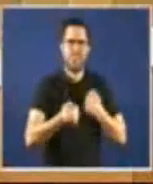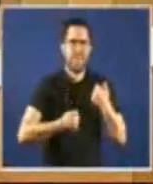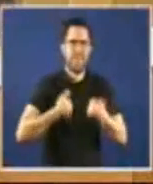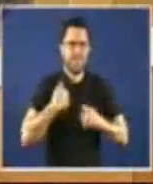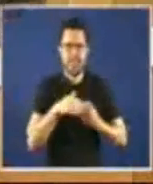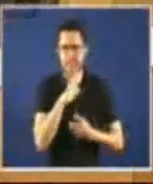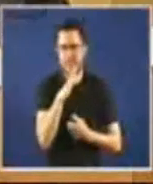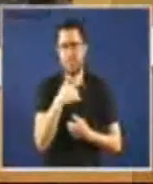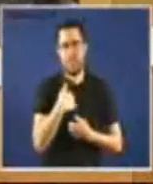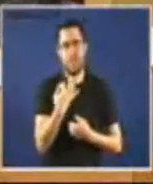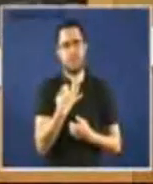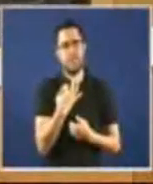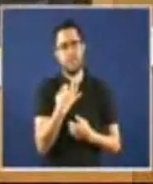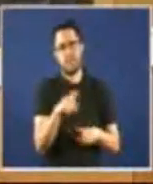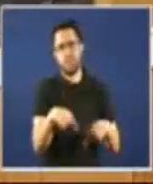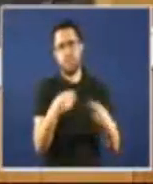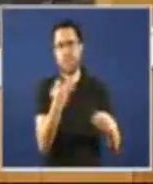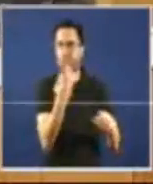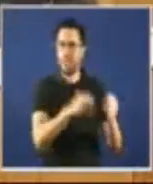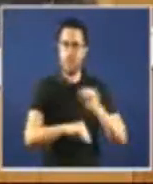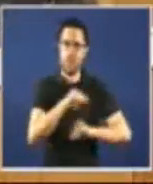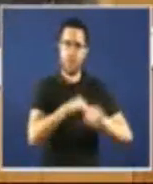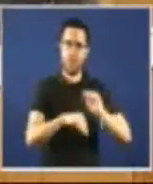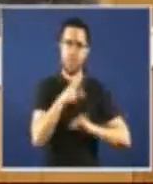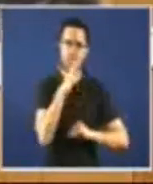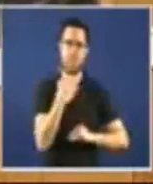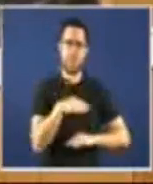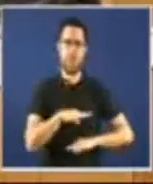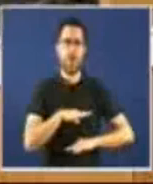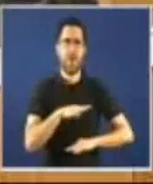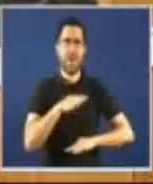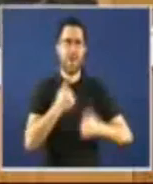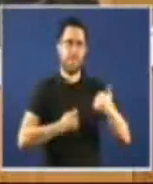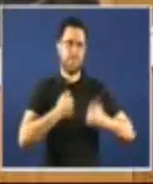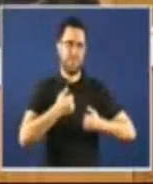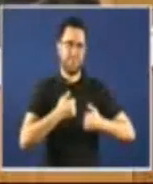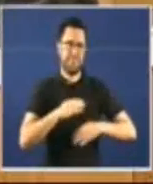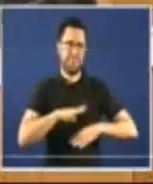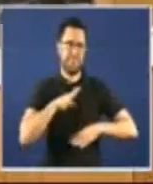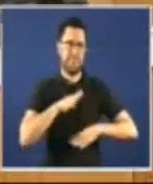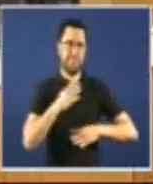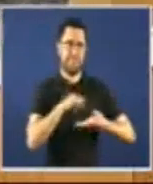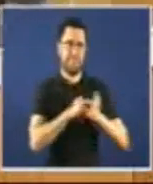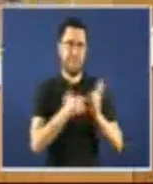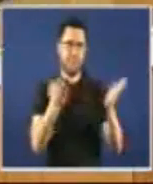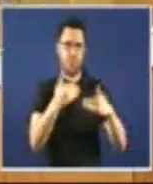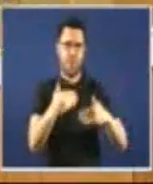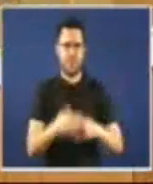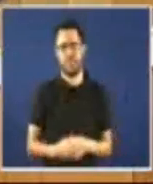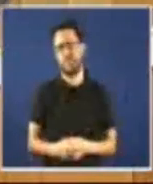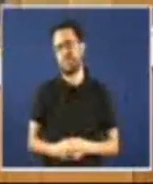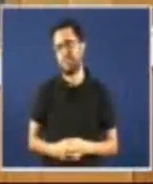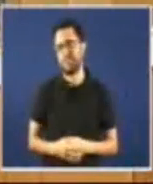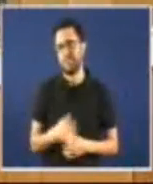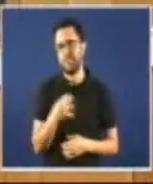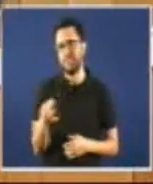corregir para non ficar en coiros por incompetencia técnica outras e remato de verdad consideracións analíticas que poderíamos facer